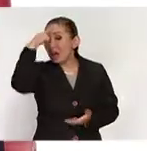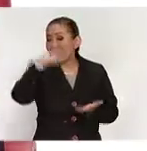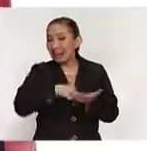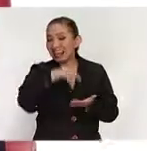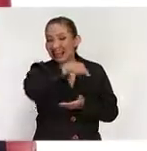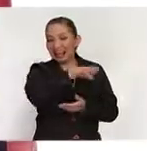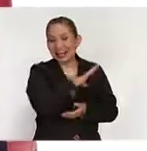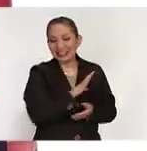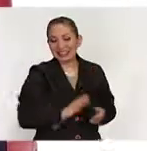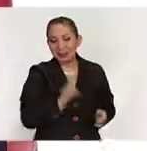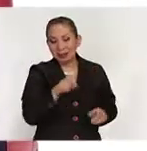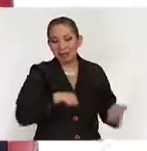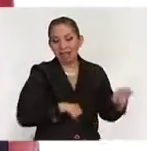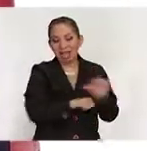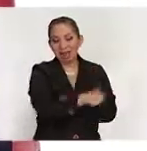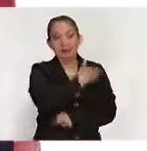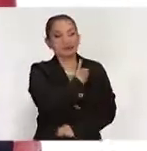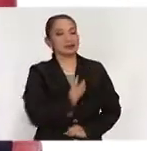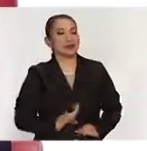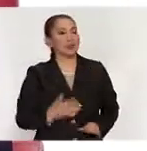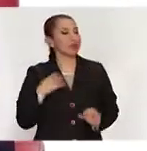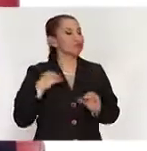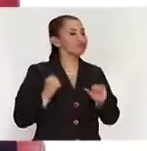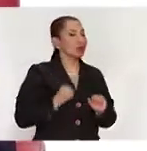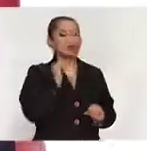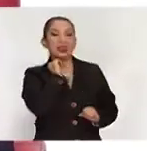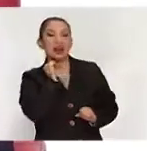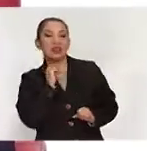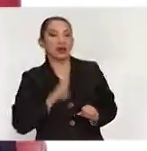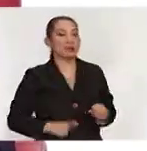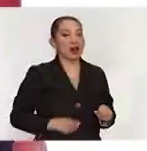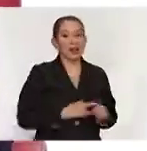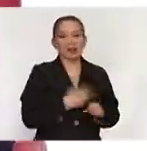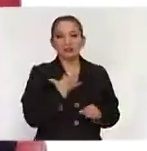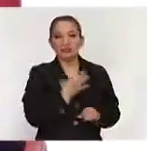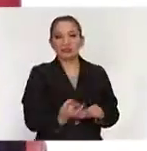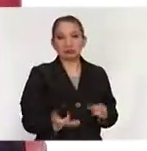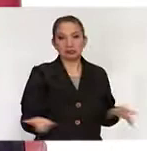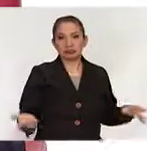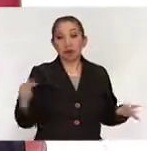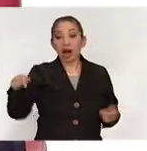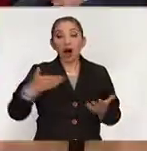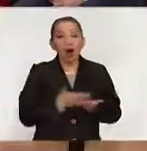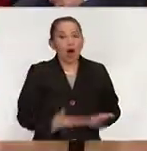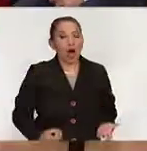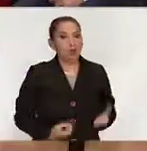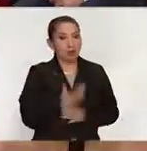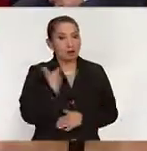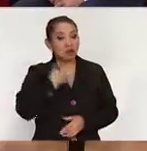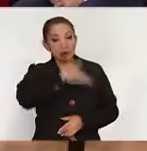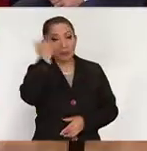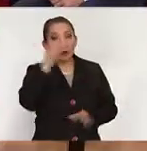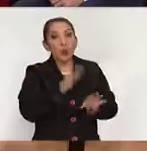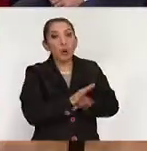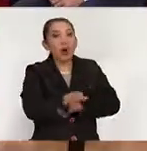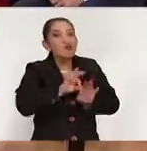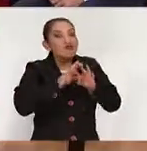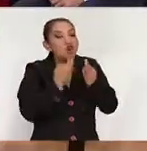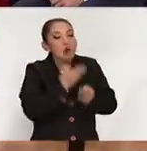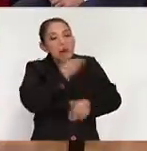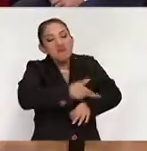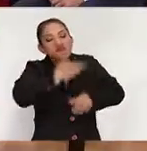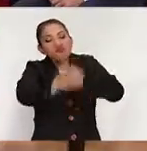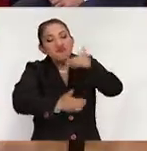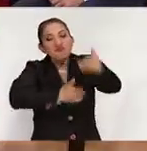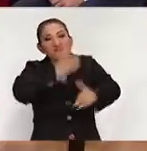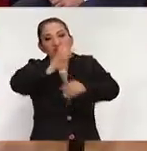ya era el que el presidente o el senador o el gobernador electo ya con el modelo sin desconocemos cuáles son los procesos procedimientos de que